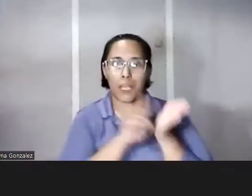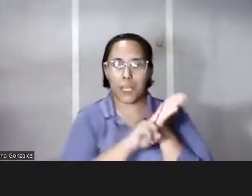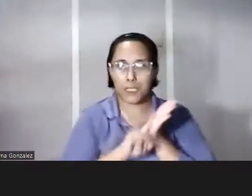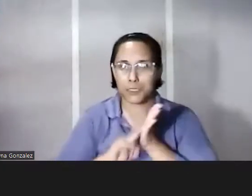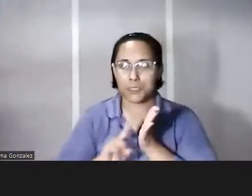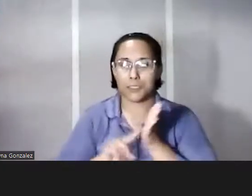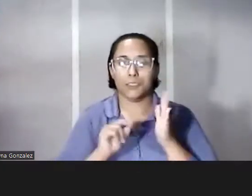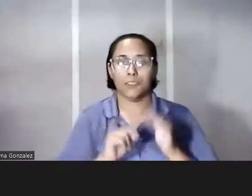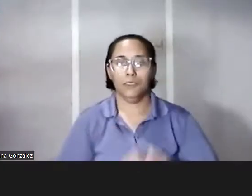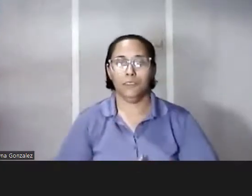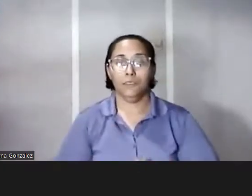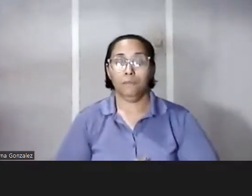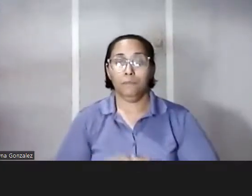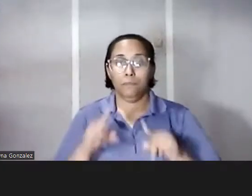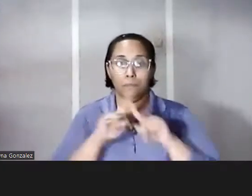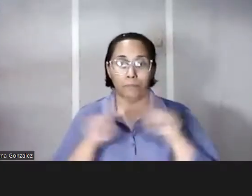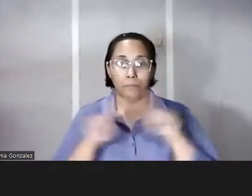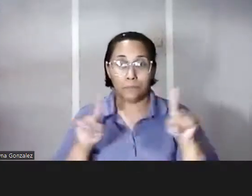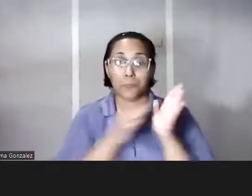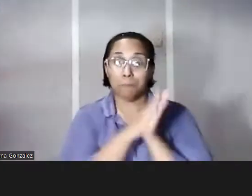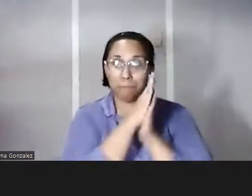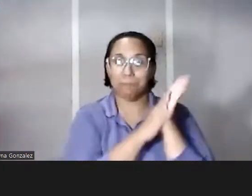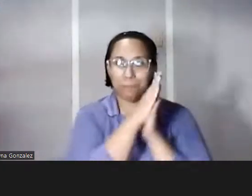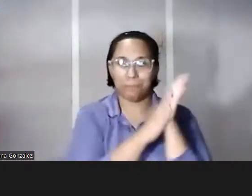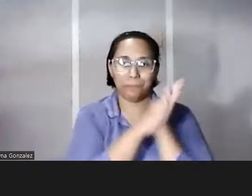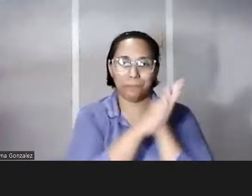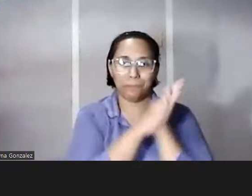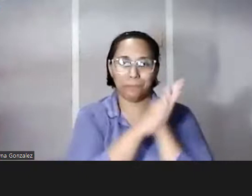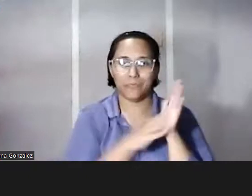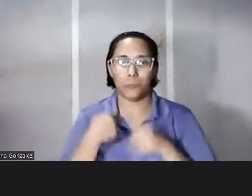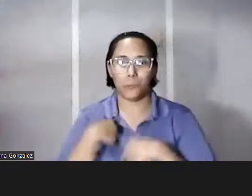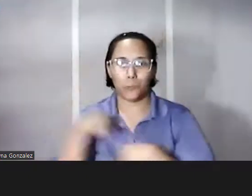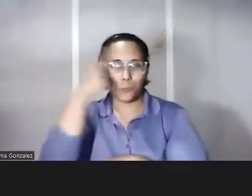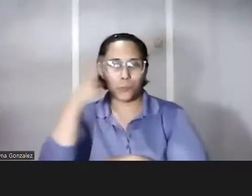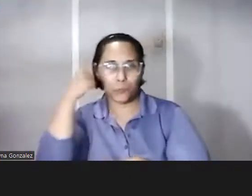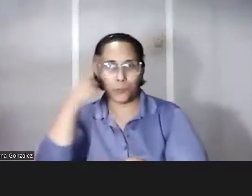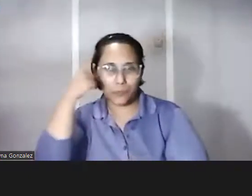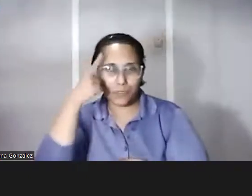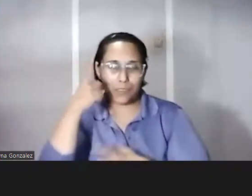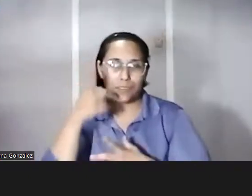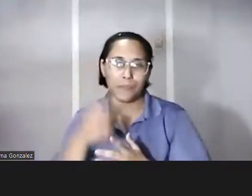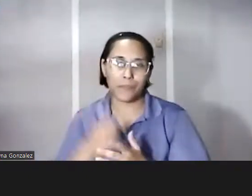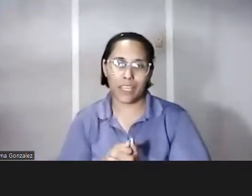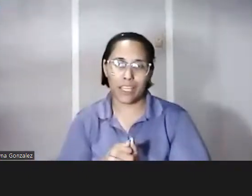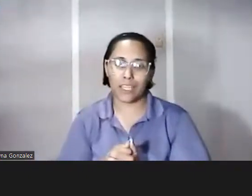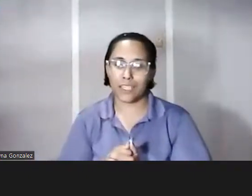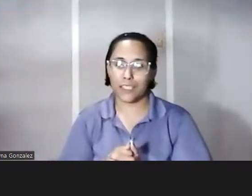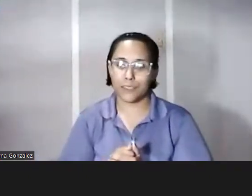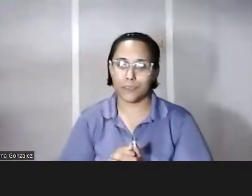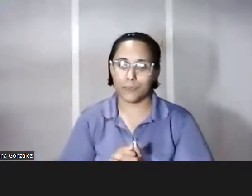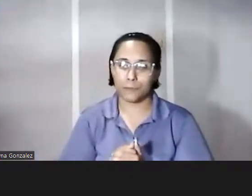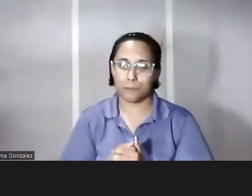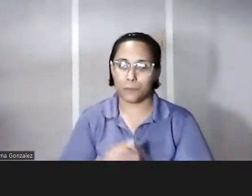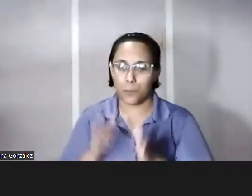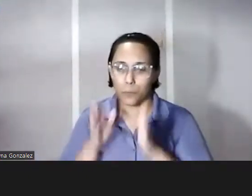es un tema interesantísimo y que yo creo que que vale la pena atender yo recuerdo hace unos